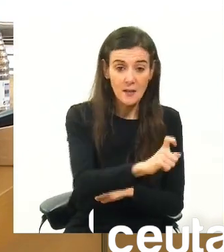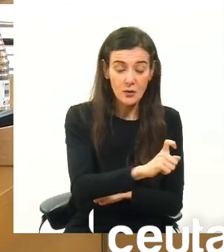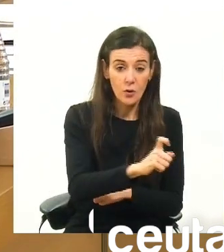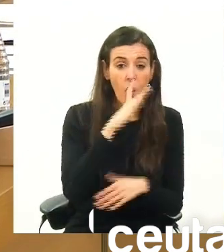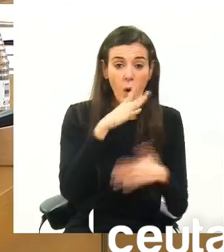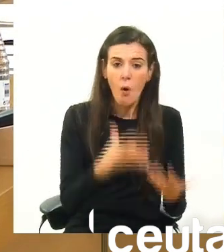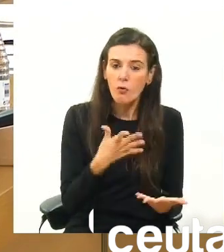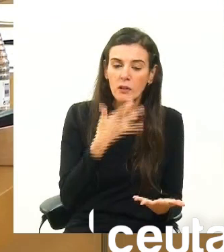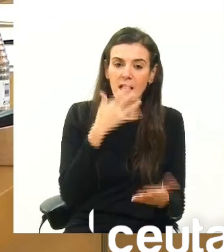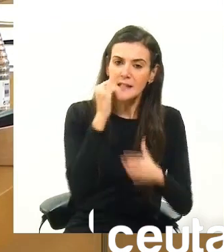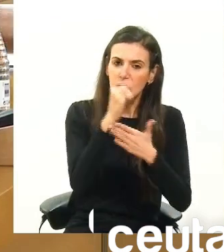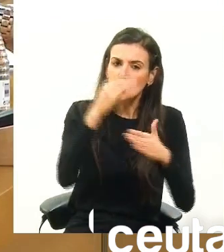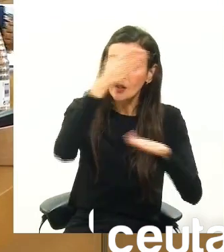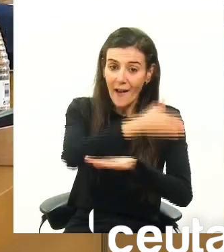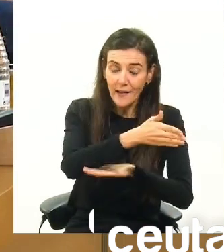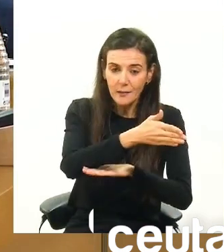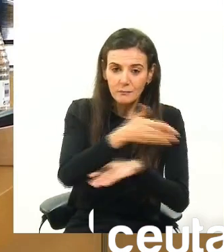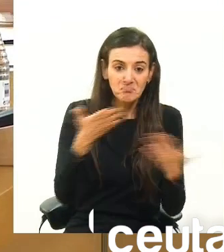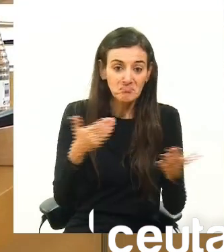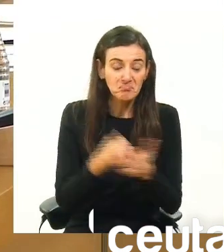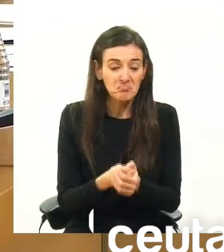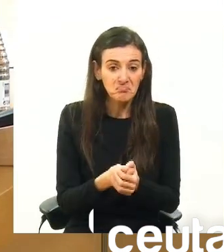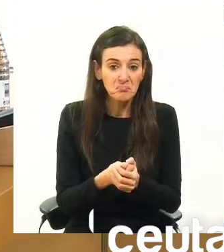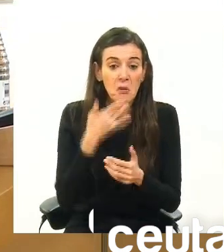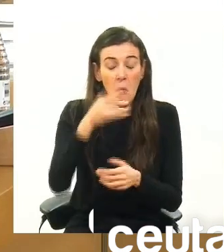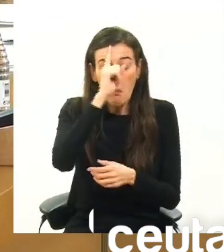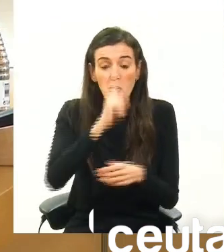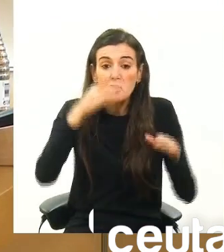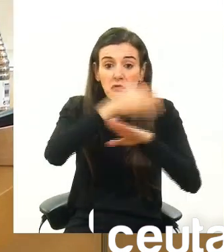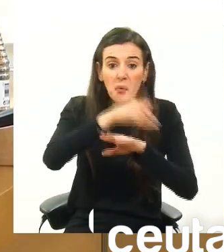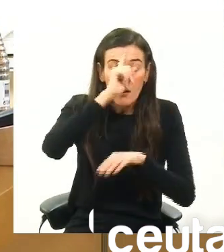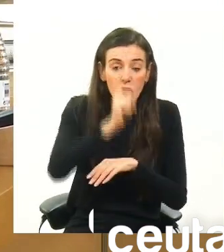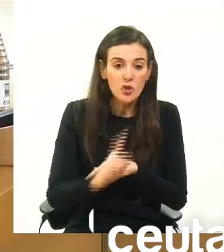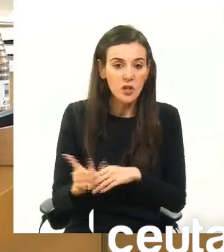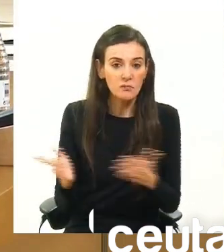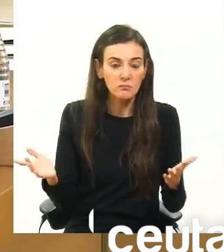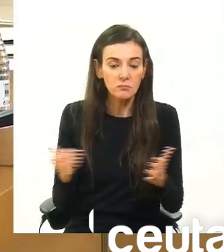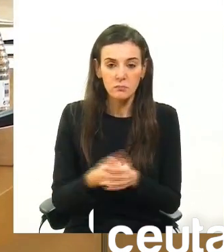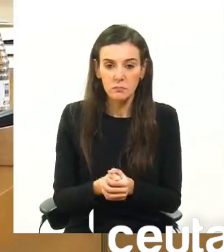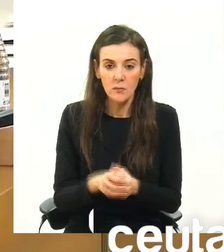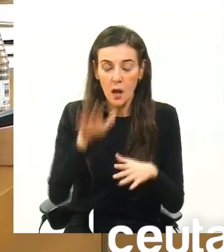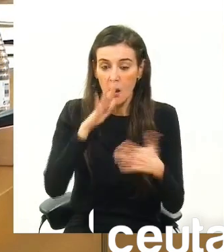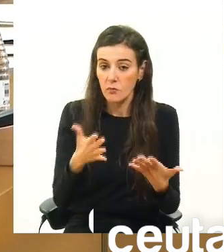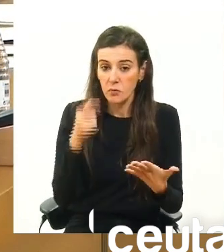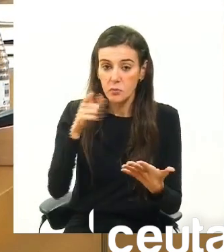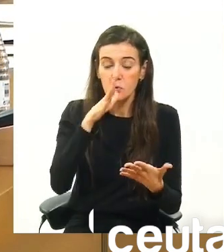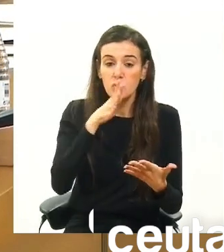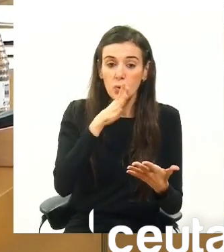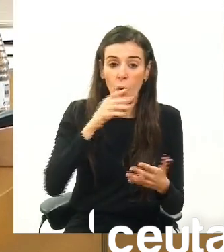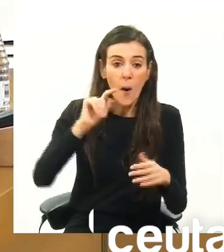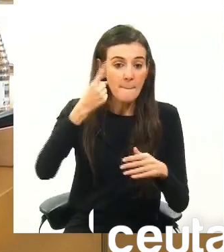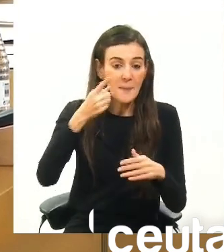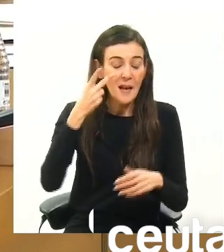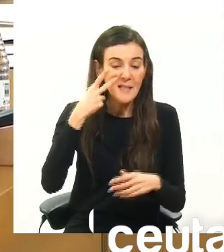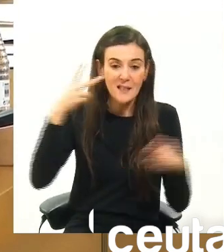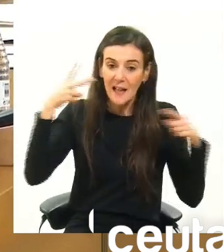que iba a ir por el Instituto, no sé si finalmente ha ido, desde luego canceló su primera visita